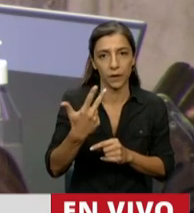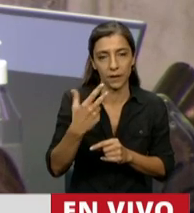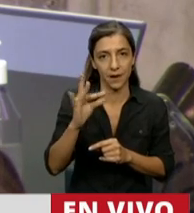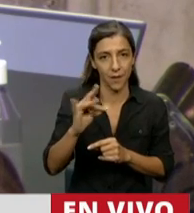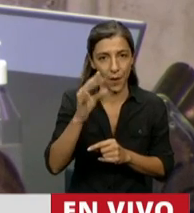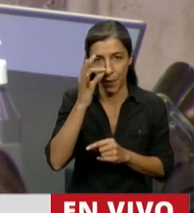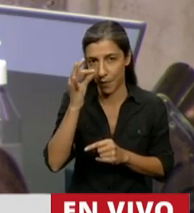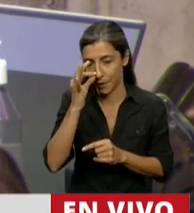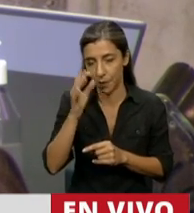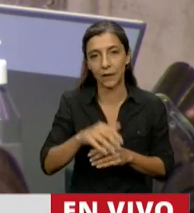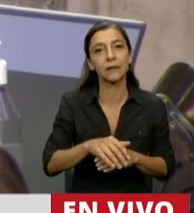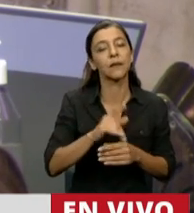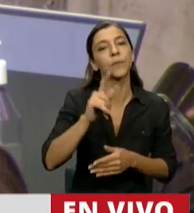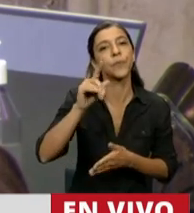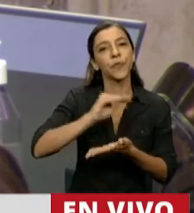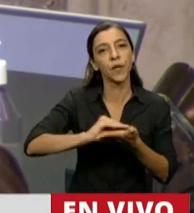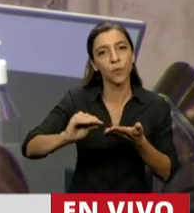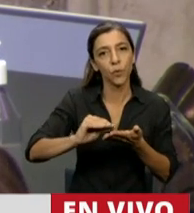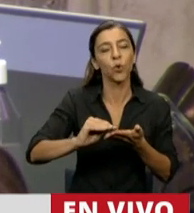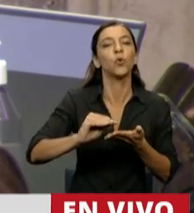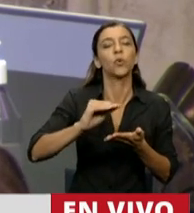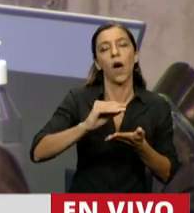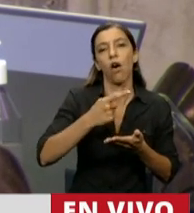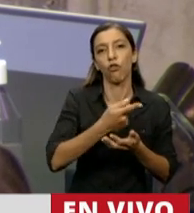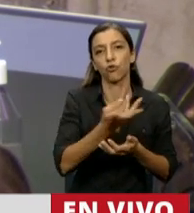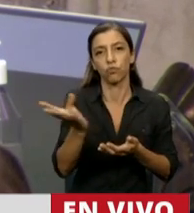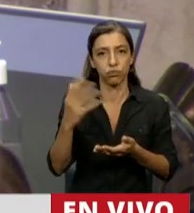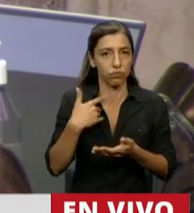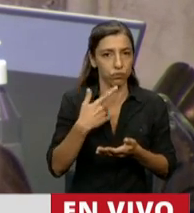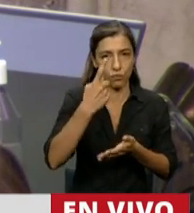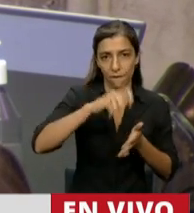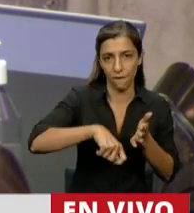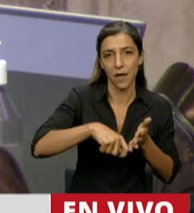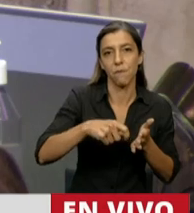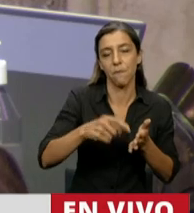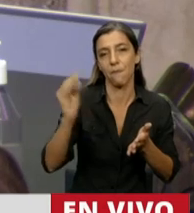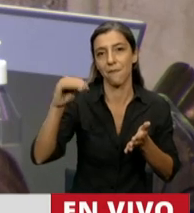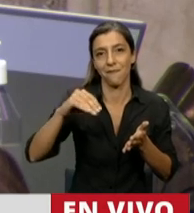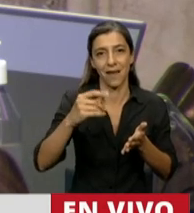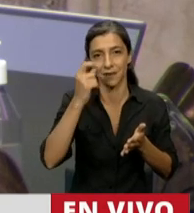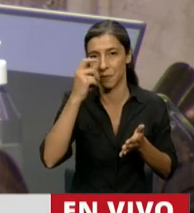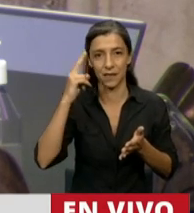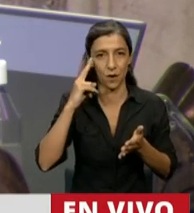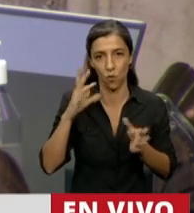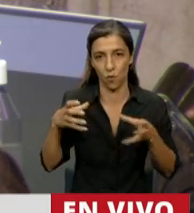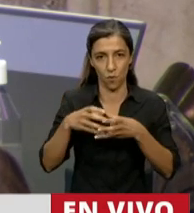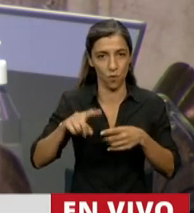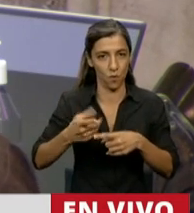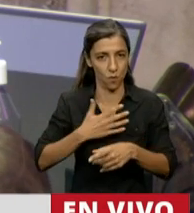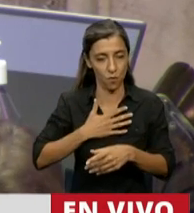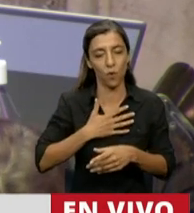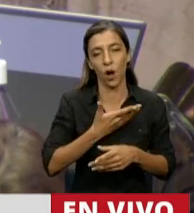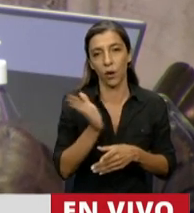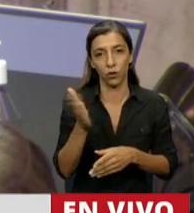Atilio Benedetti y acompañado por 29 diputados de nuestro interbloque. Es un proyecto que